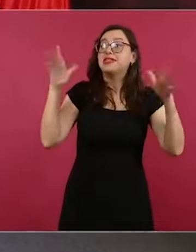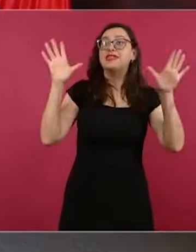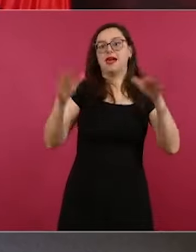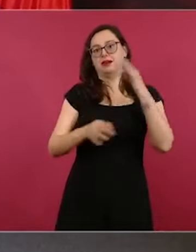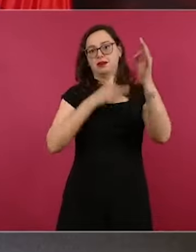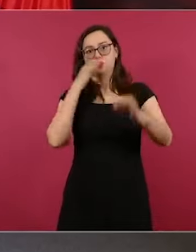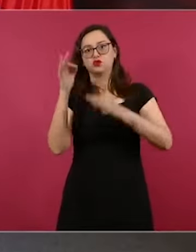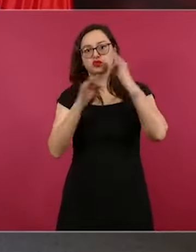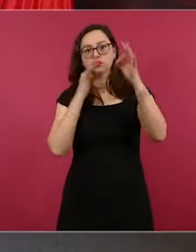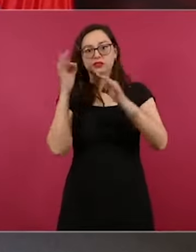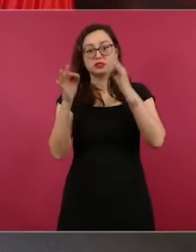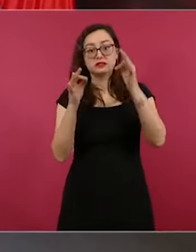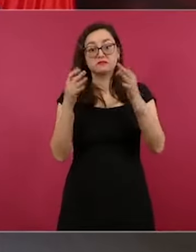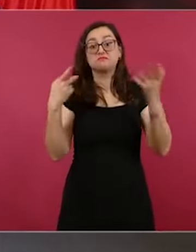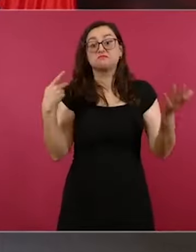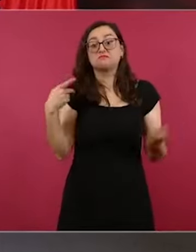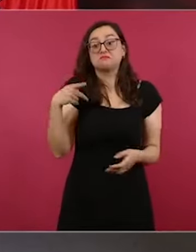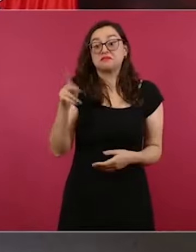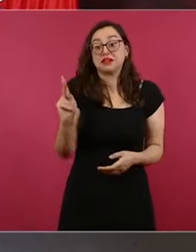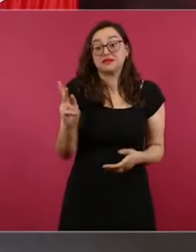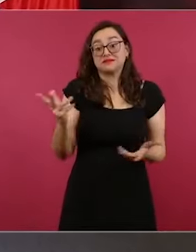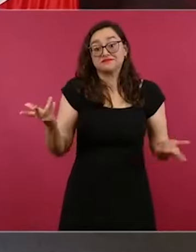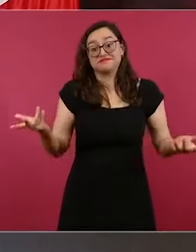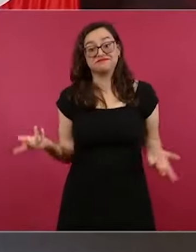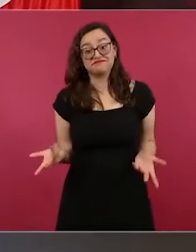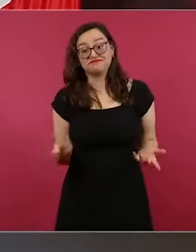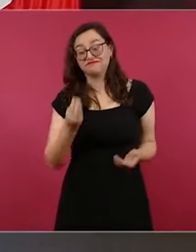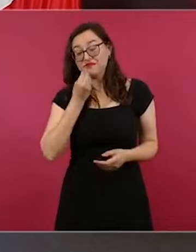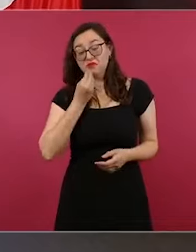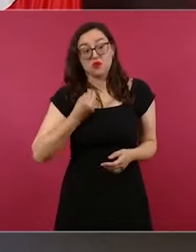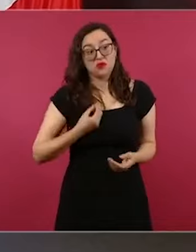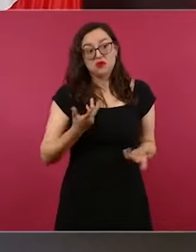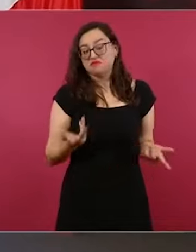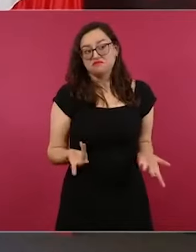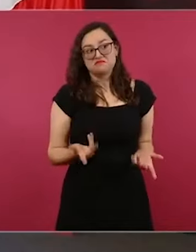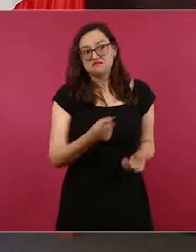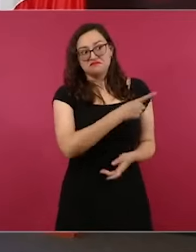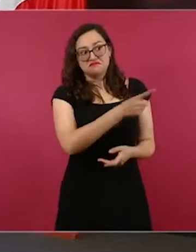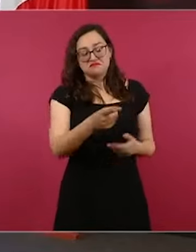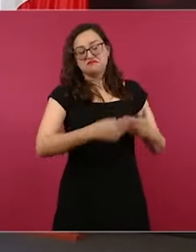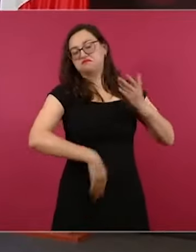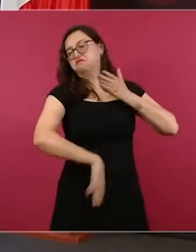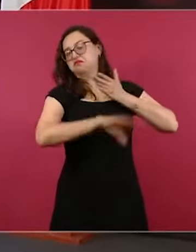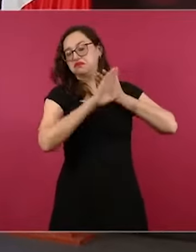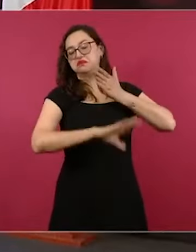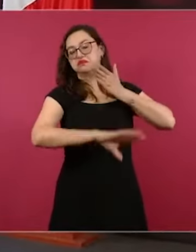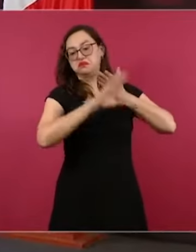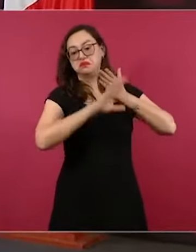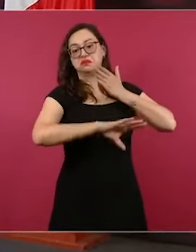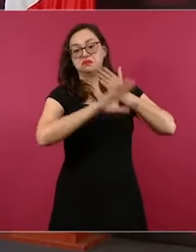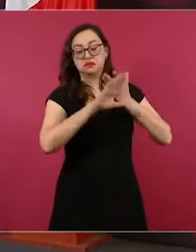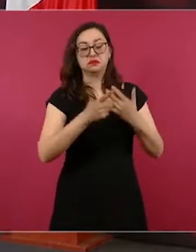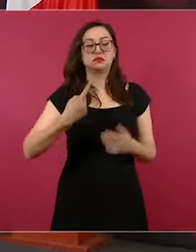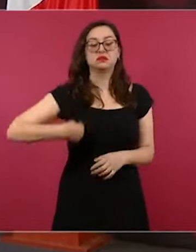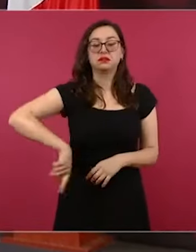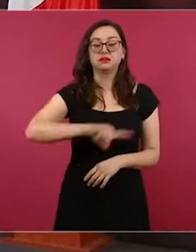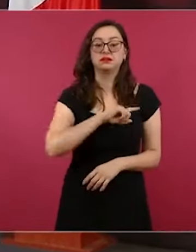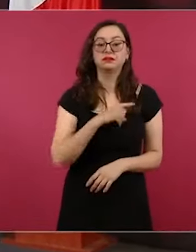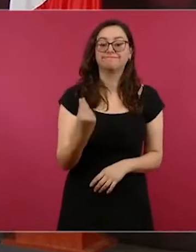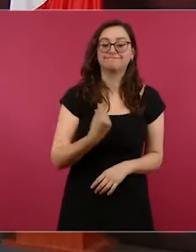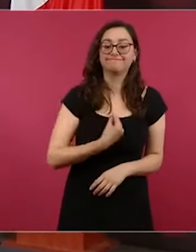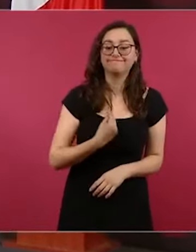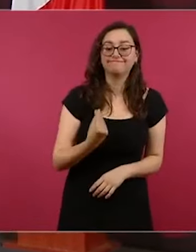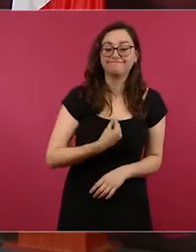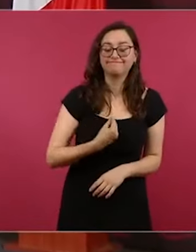quienes manejaron la política económica durante el periodo neoliberal y la